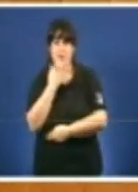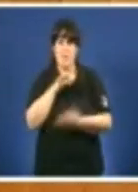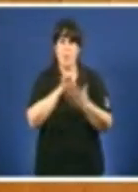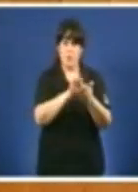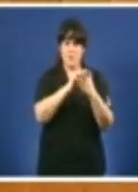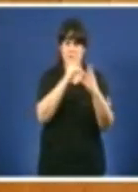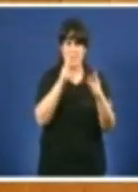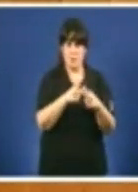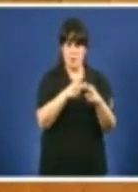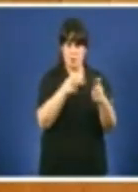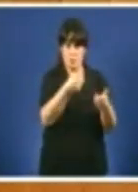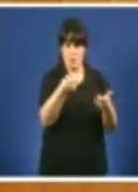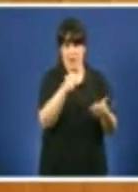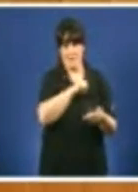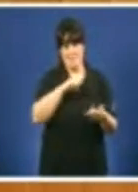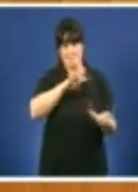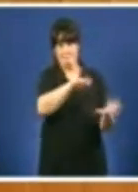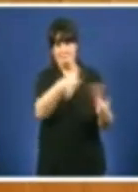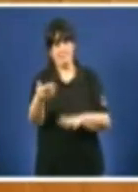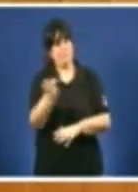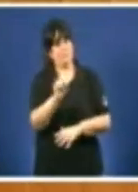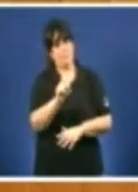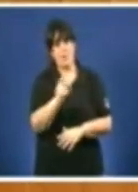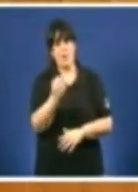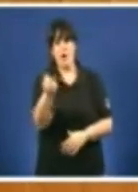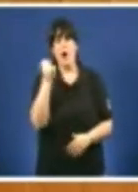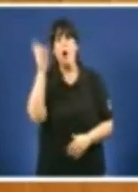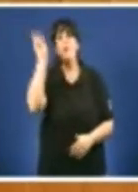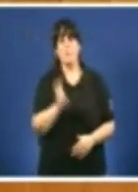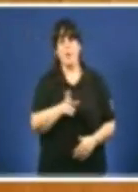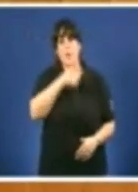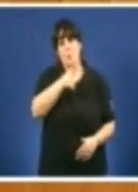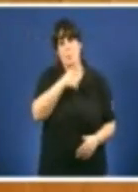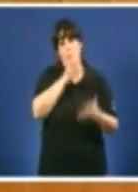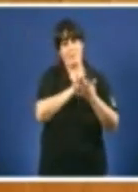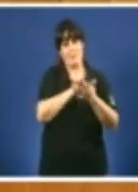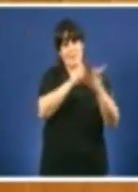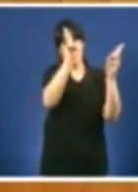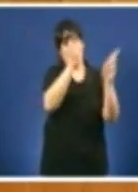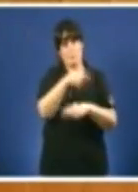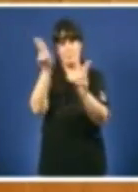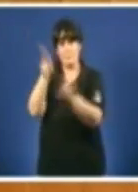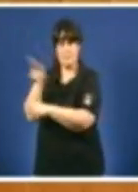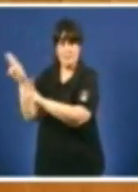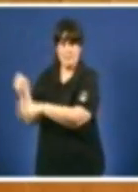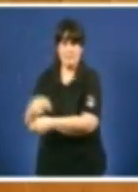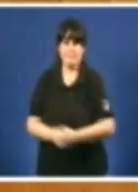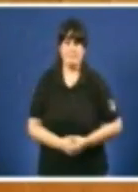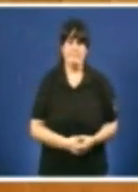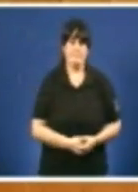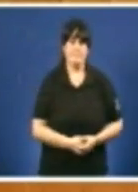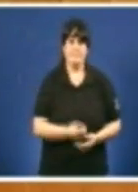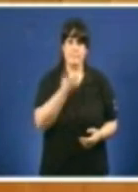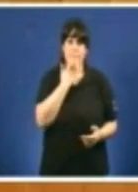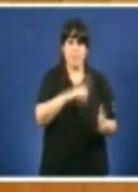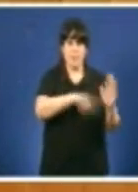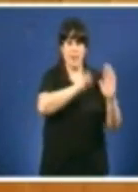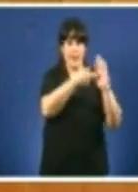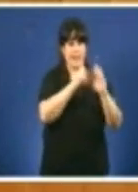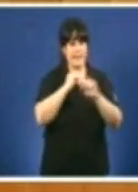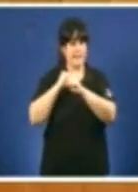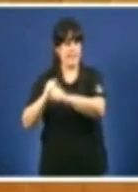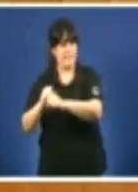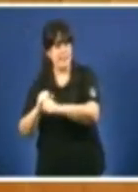servicios sociais o aforro se producese pola supresión dos propios servicios Na lei de dependencia sí que hai privatización